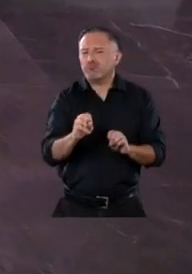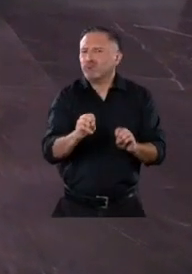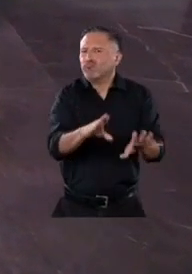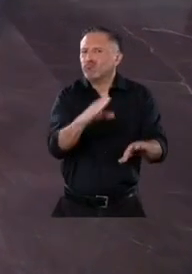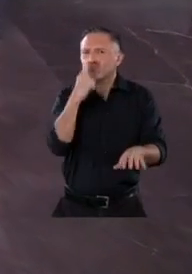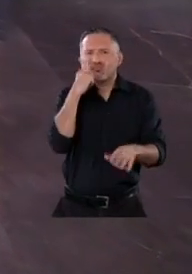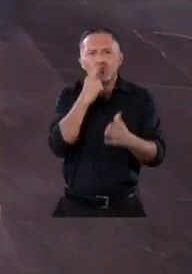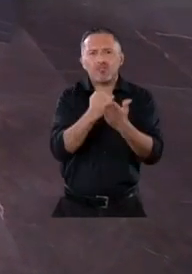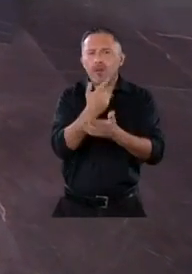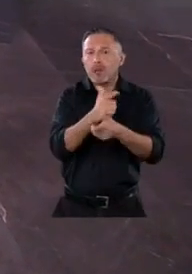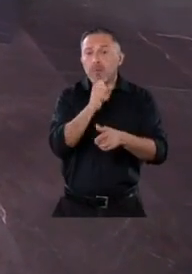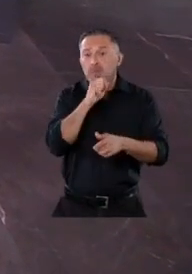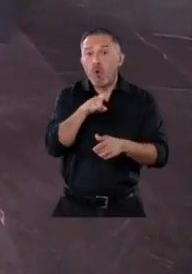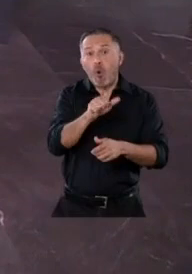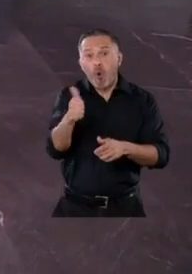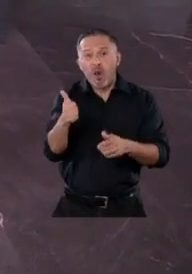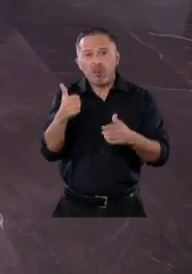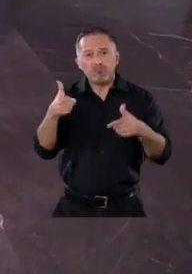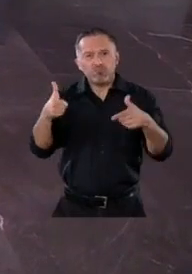cometen homicidios.